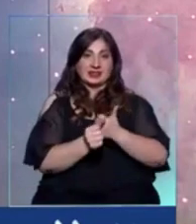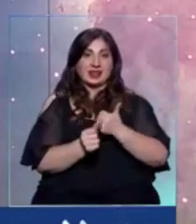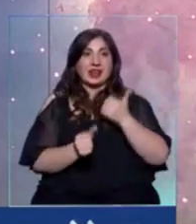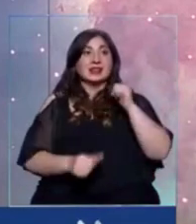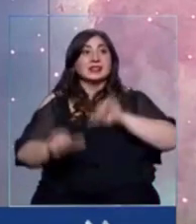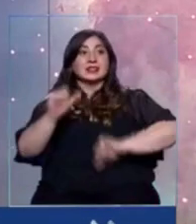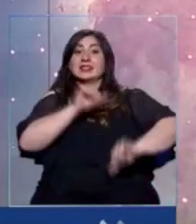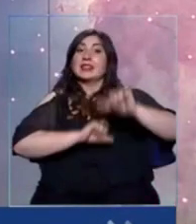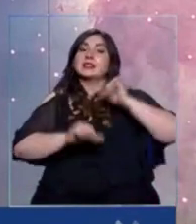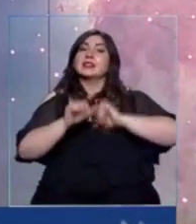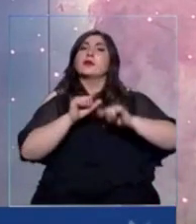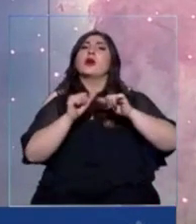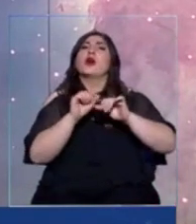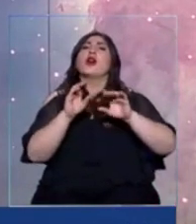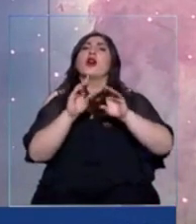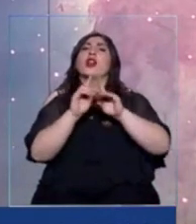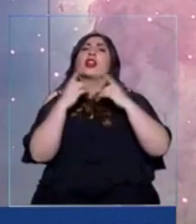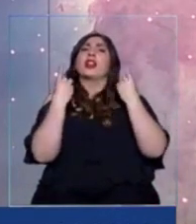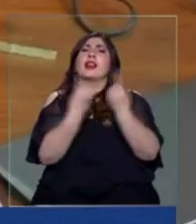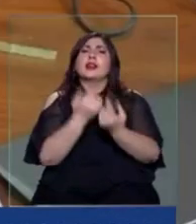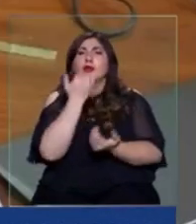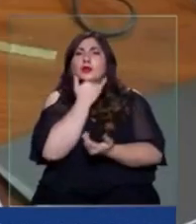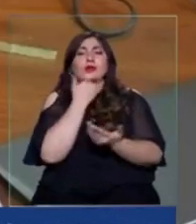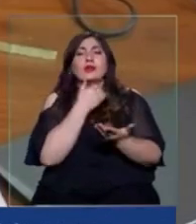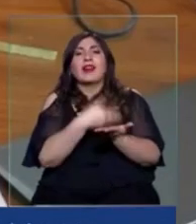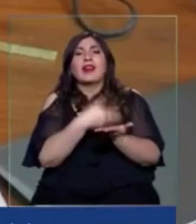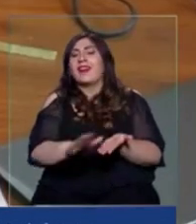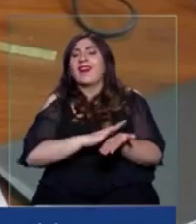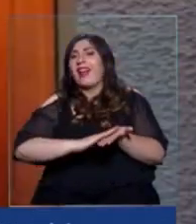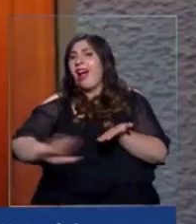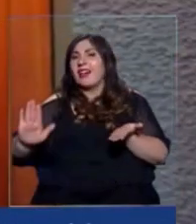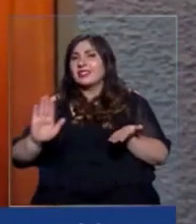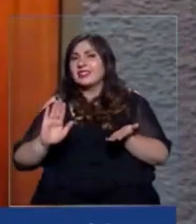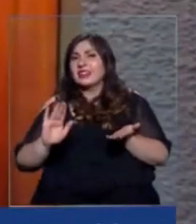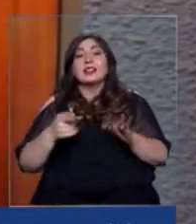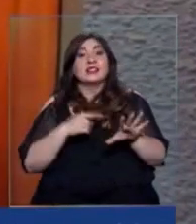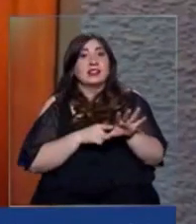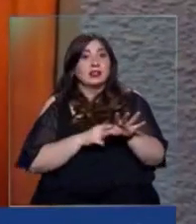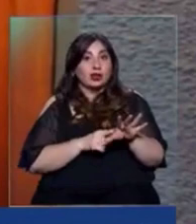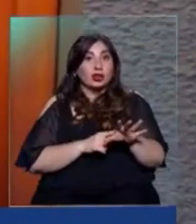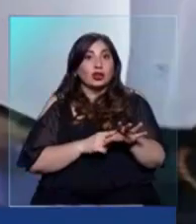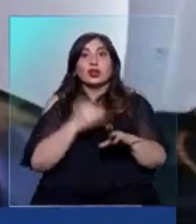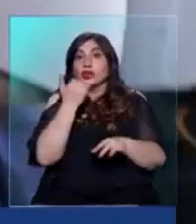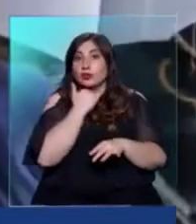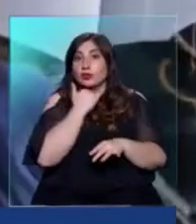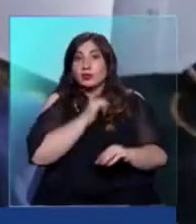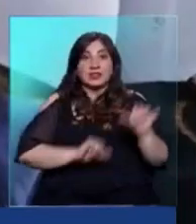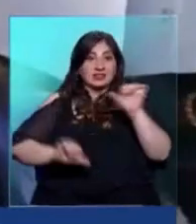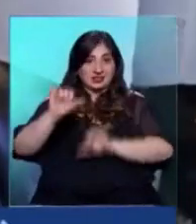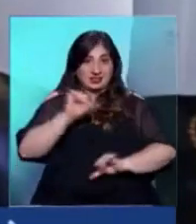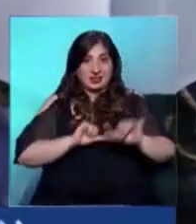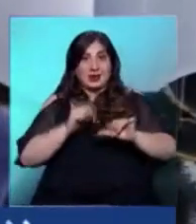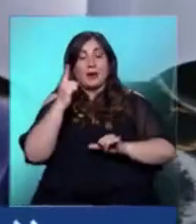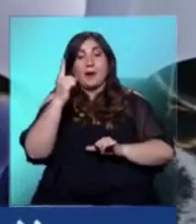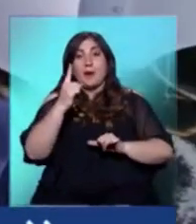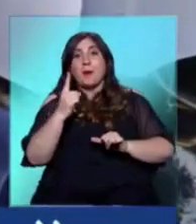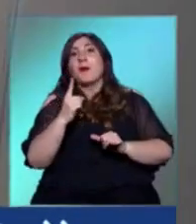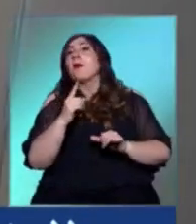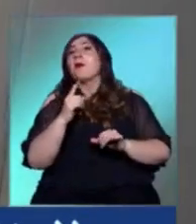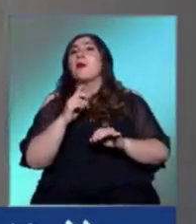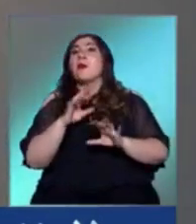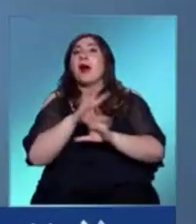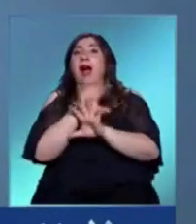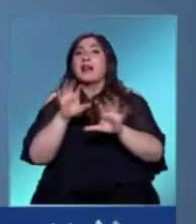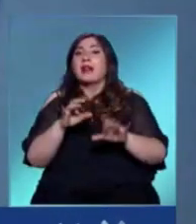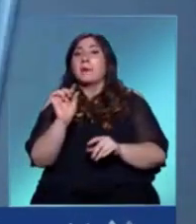democratizar un poco esta cosa, que YouTube es gratis. Son tecnológicos, pioneros como YouTubers, científicos, un área hasta entonces